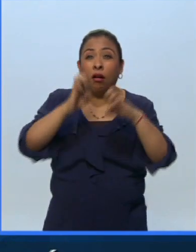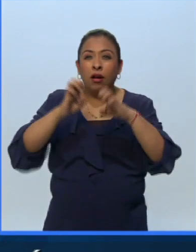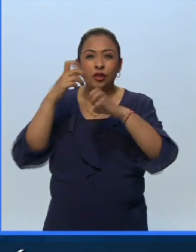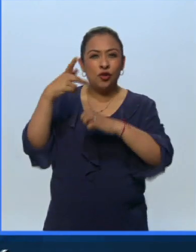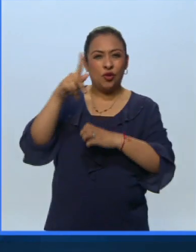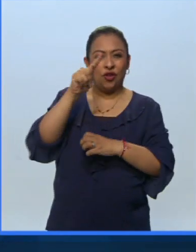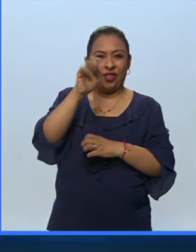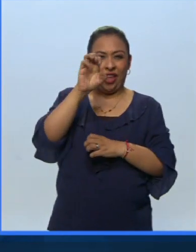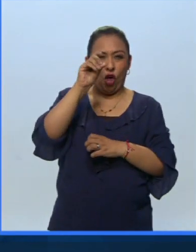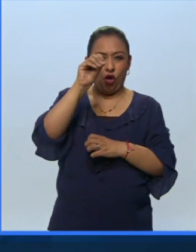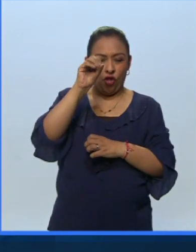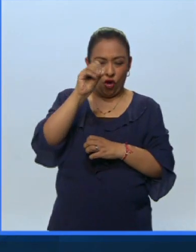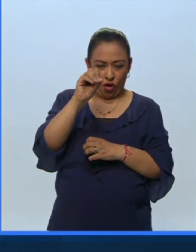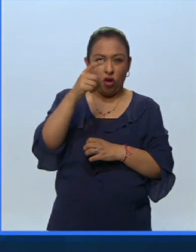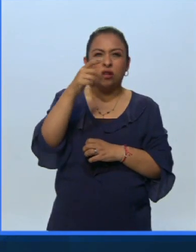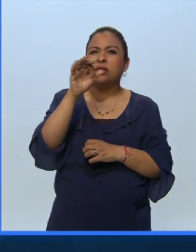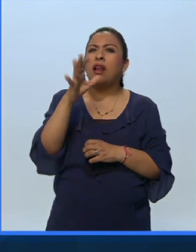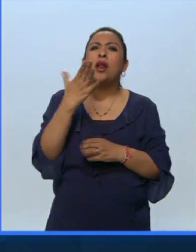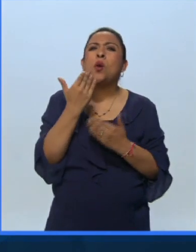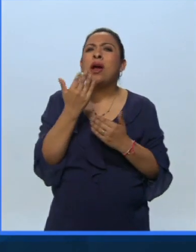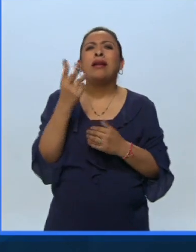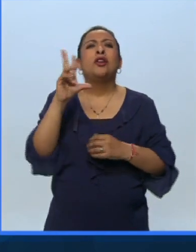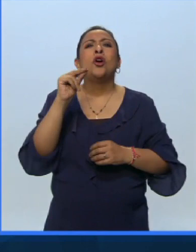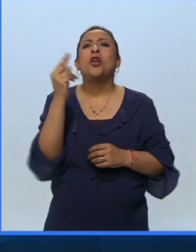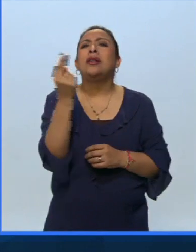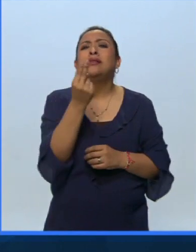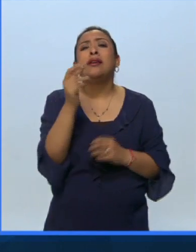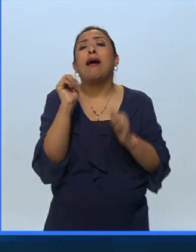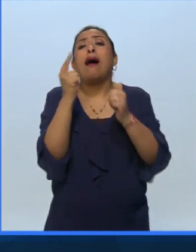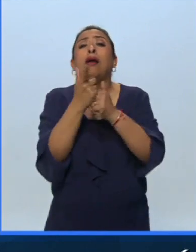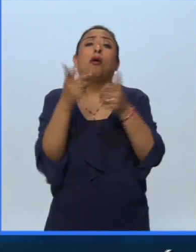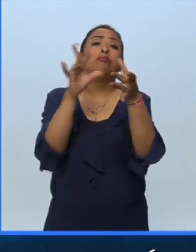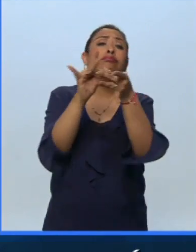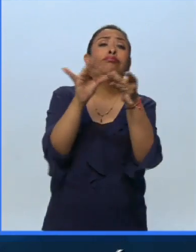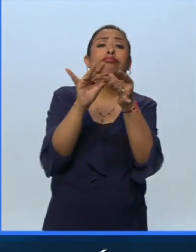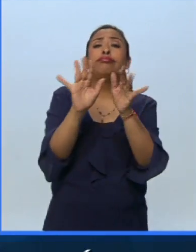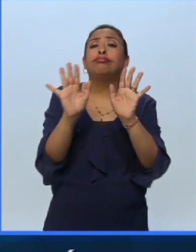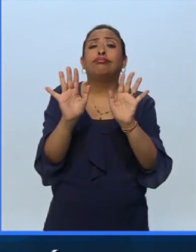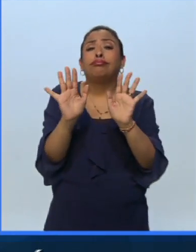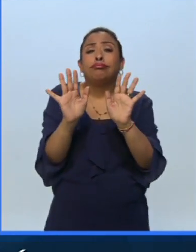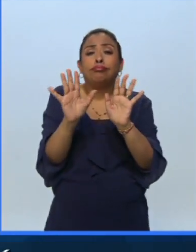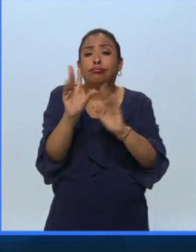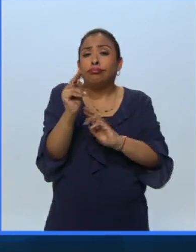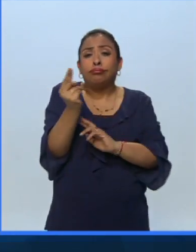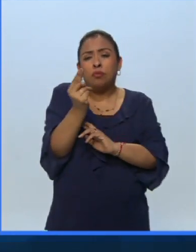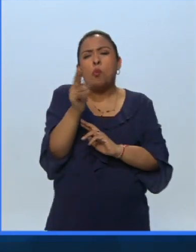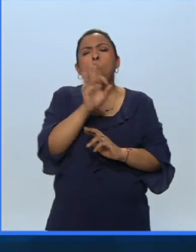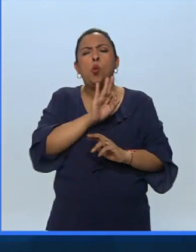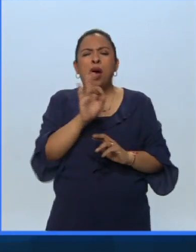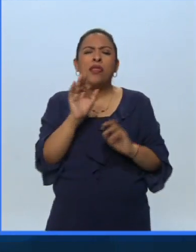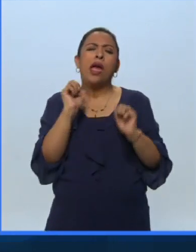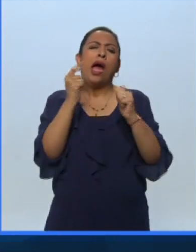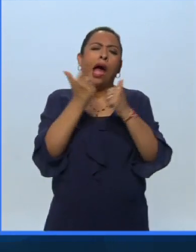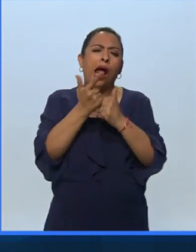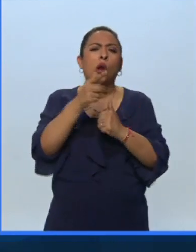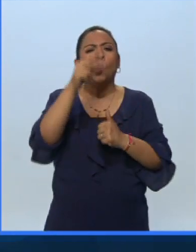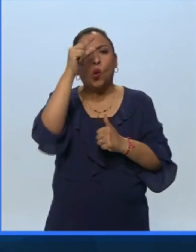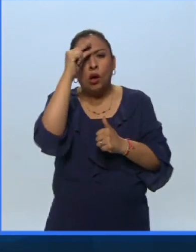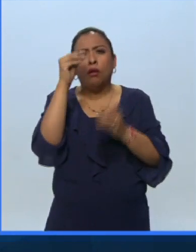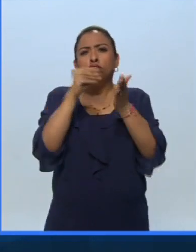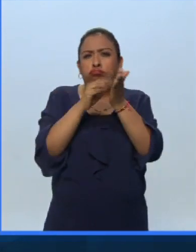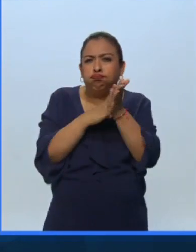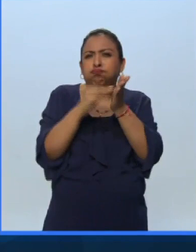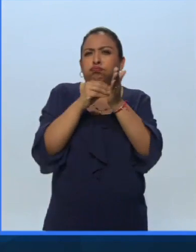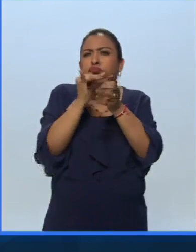Teodoro González de León no estén acompañados necesariamente por un comentario que podría haber sido también muy inteligente, con muchos datos,